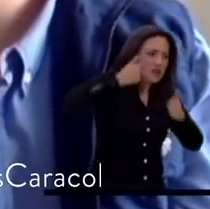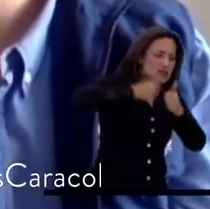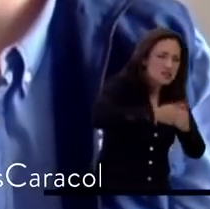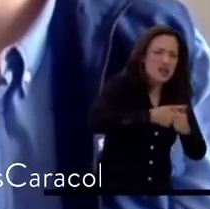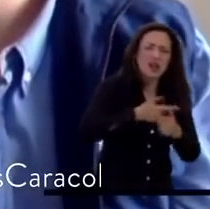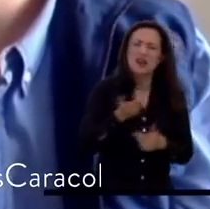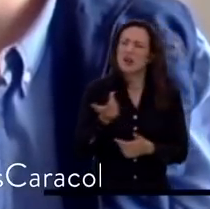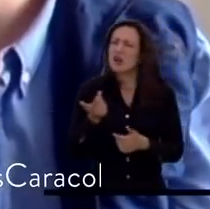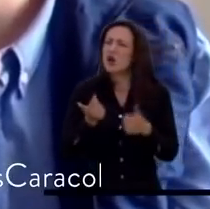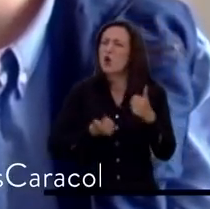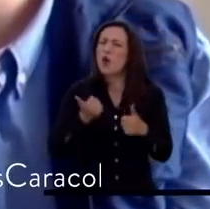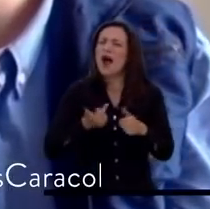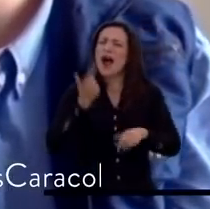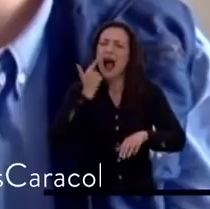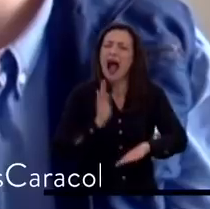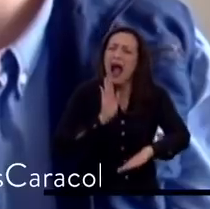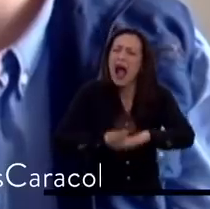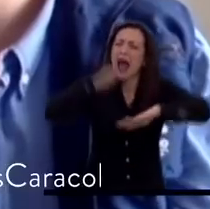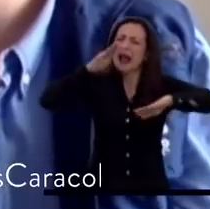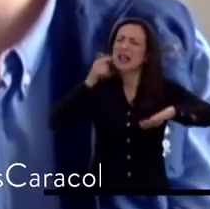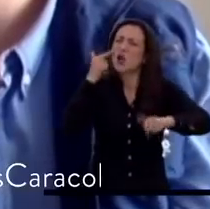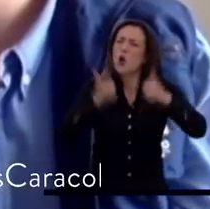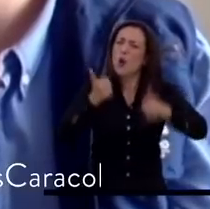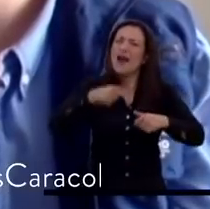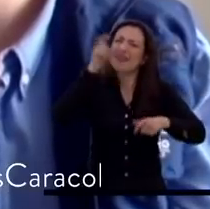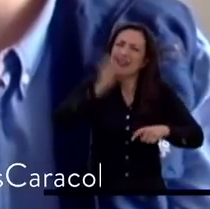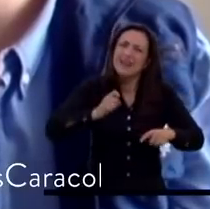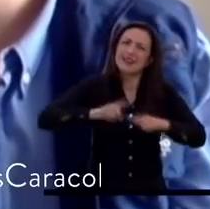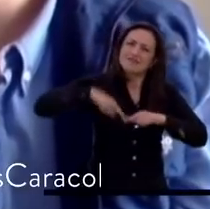Nariño, ¿cuál es esa alerta en la que hay que insistir?